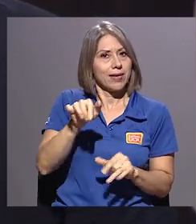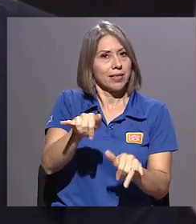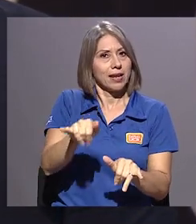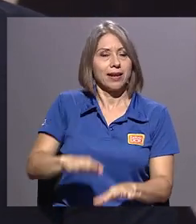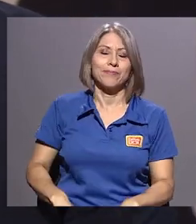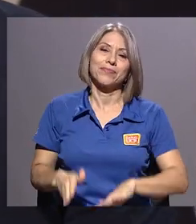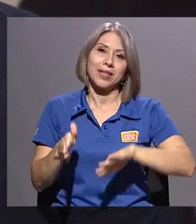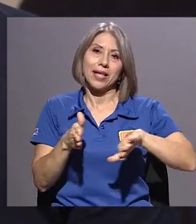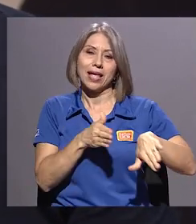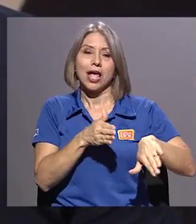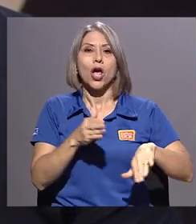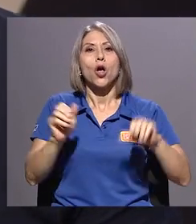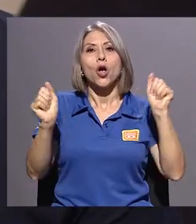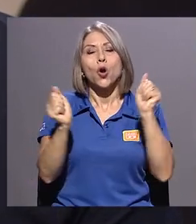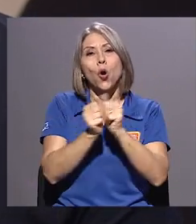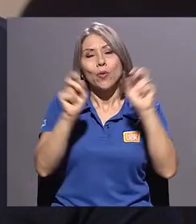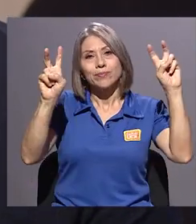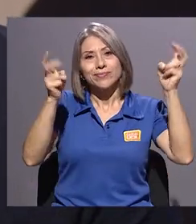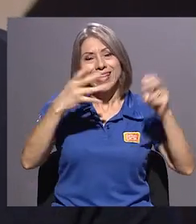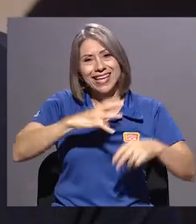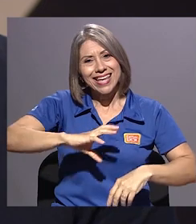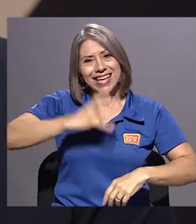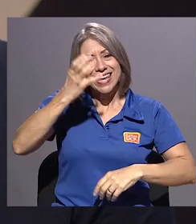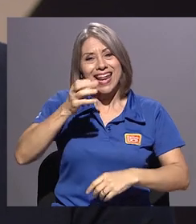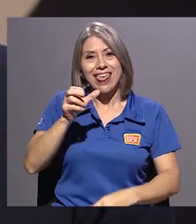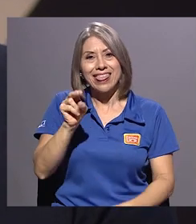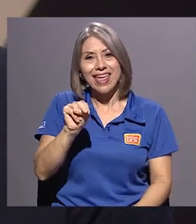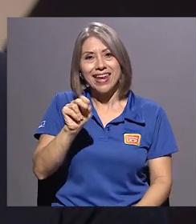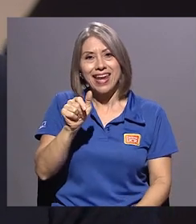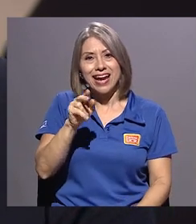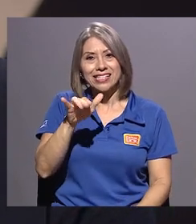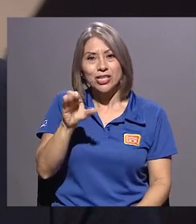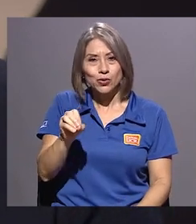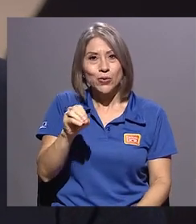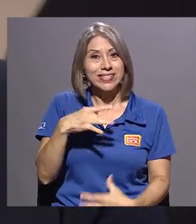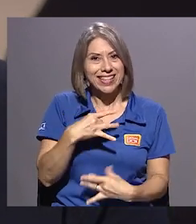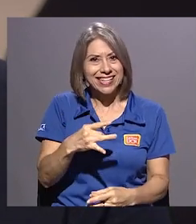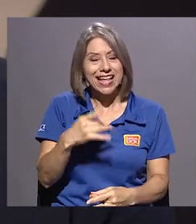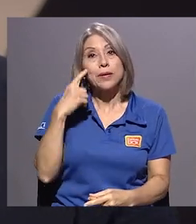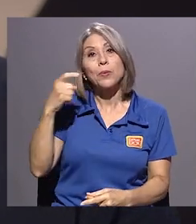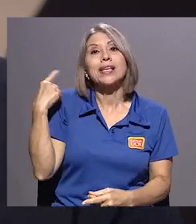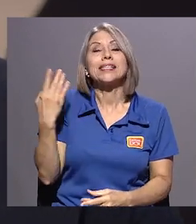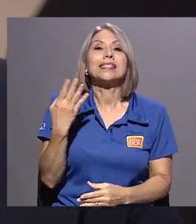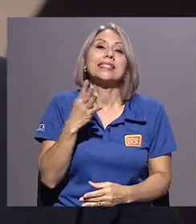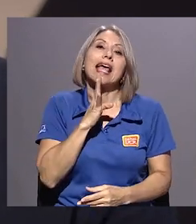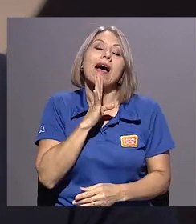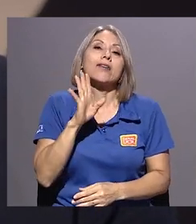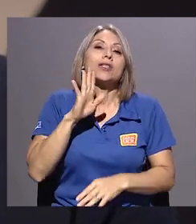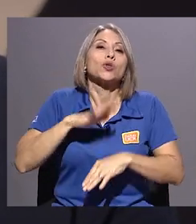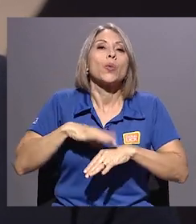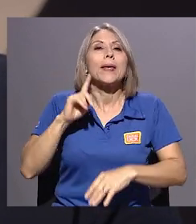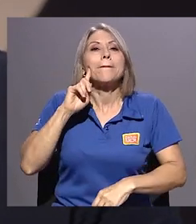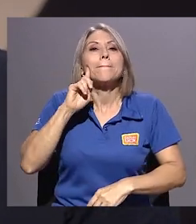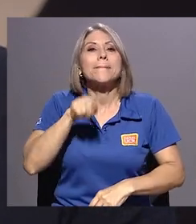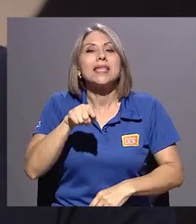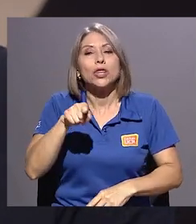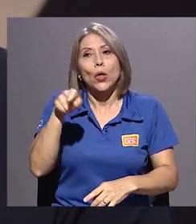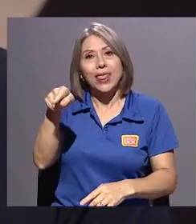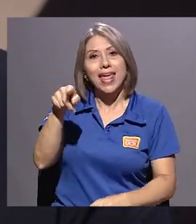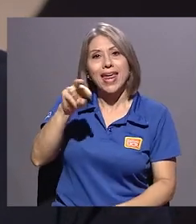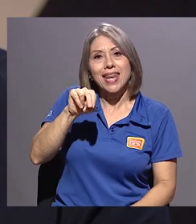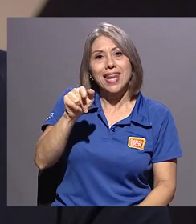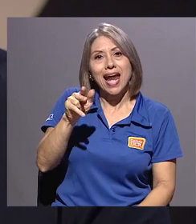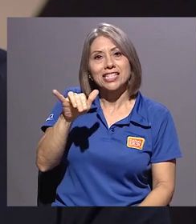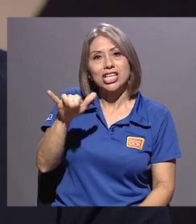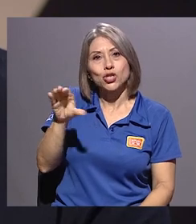asunto del ego está interesante porque generalmente se habla como del mito de Narciso, como de este joven que se